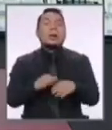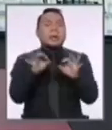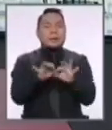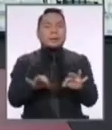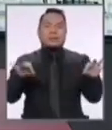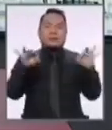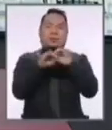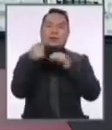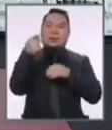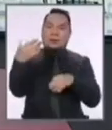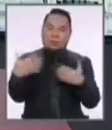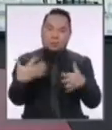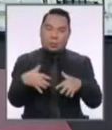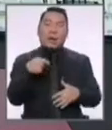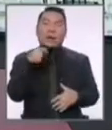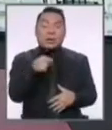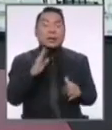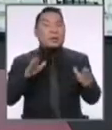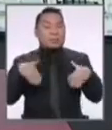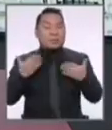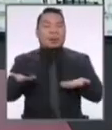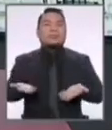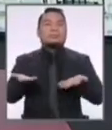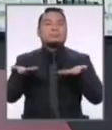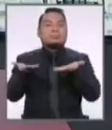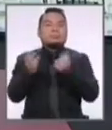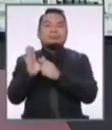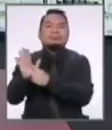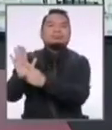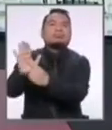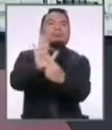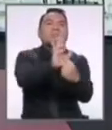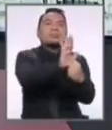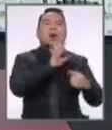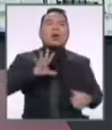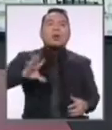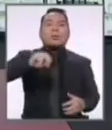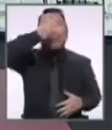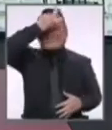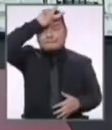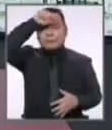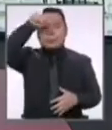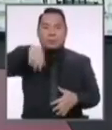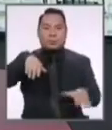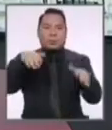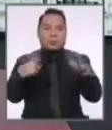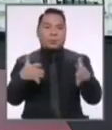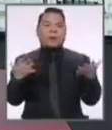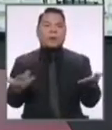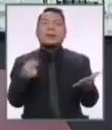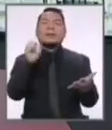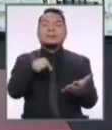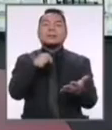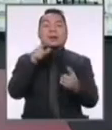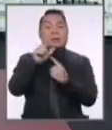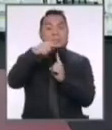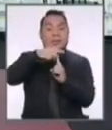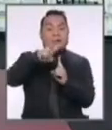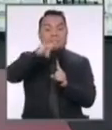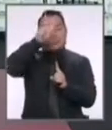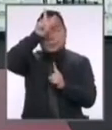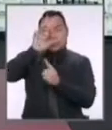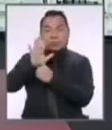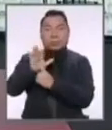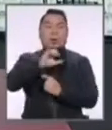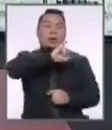Mónica, amigos, la posibilidad de llegar a todo el Perú. La transmisión de este debate se realiza a través de la señal de TV Perú,